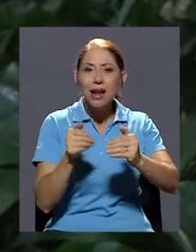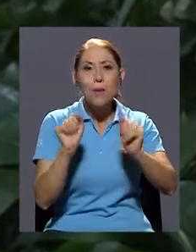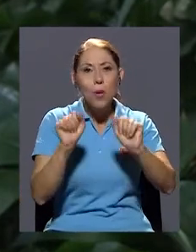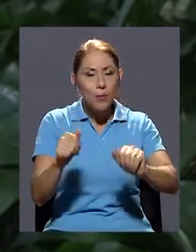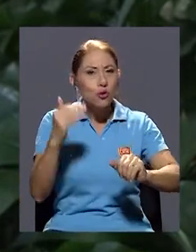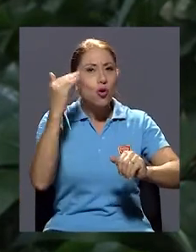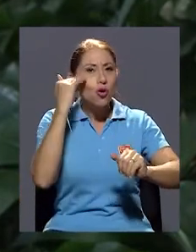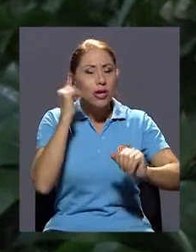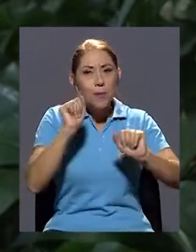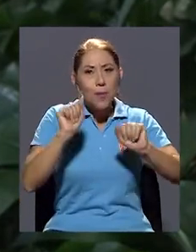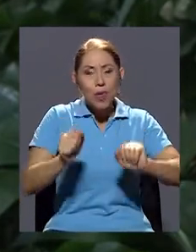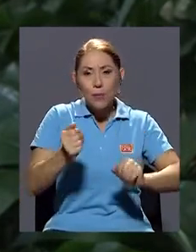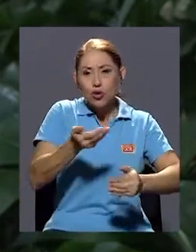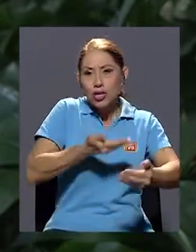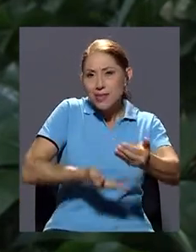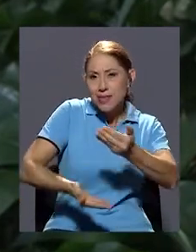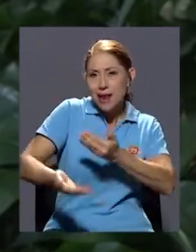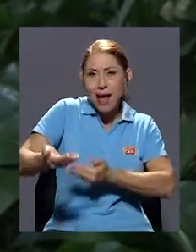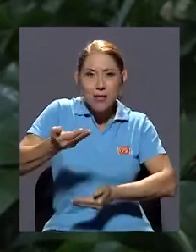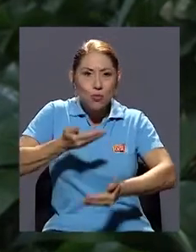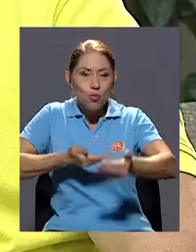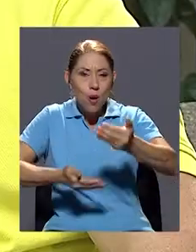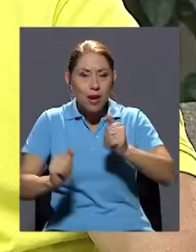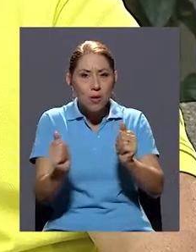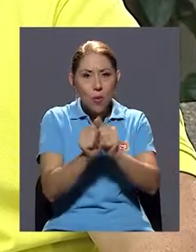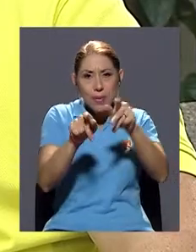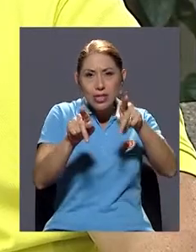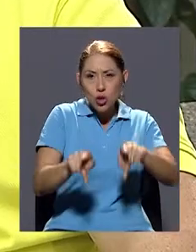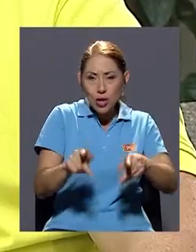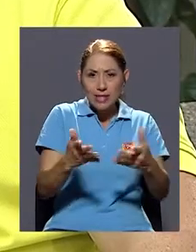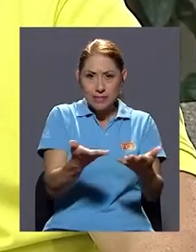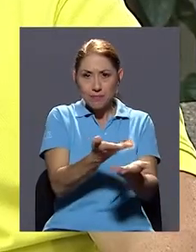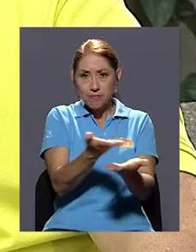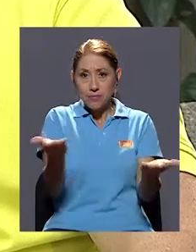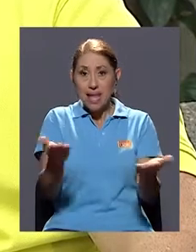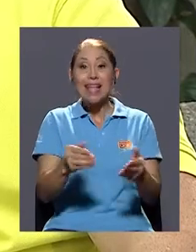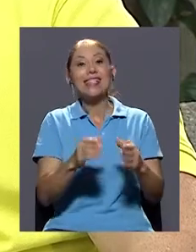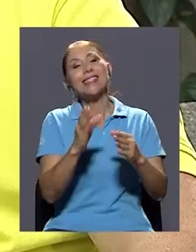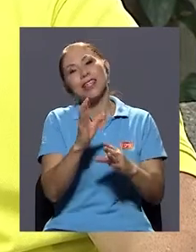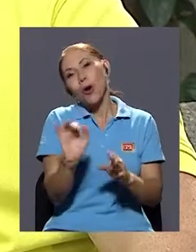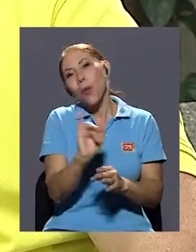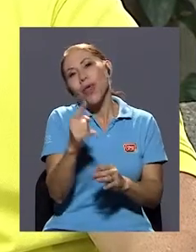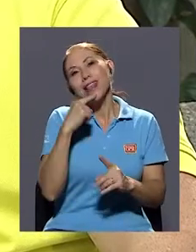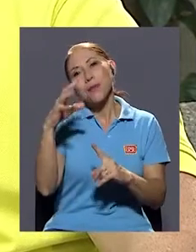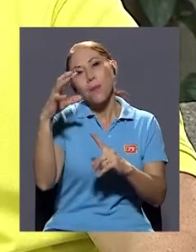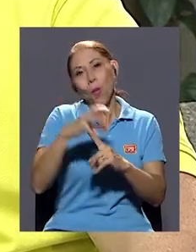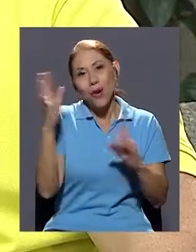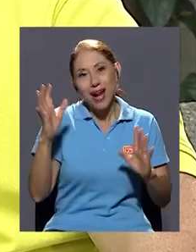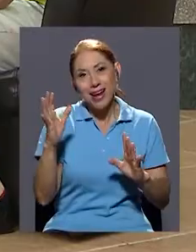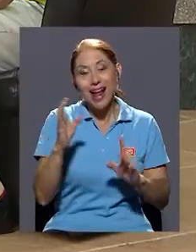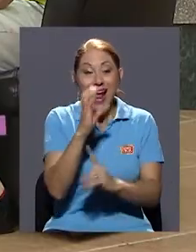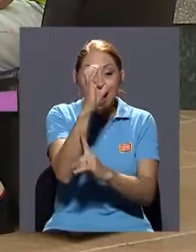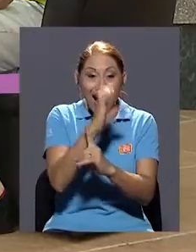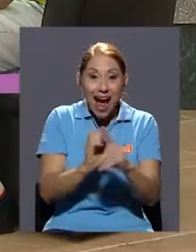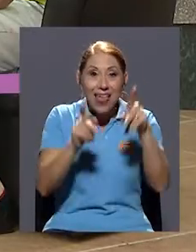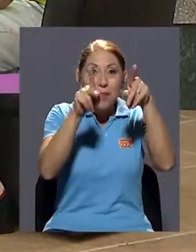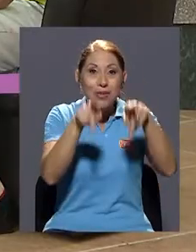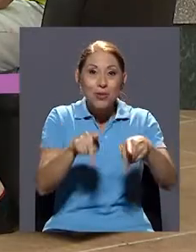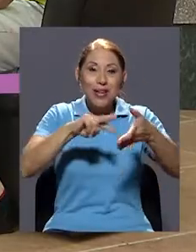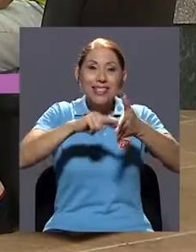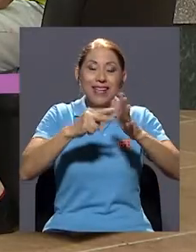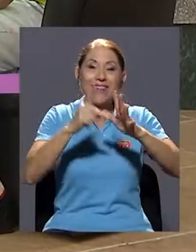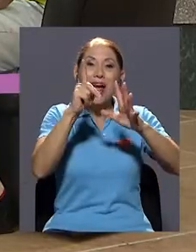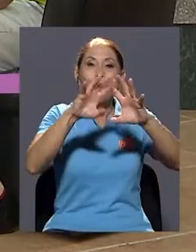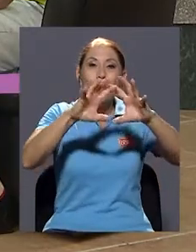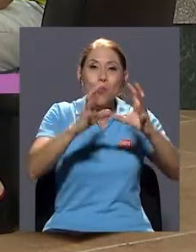e interactuar la realidad de cada persona. Si asumimos que cada persona es un mundo, como se dice popularmente, la comunicación